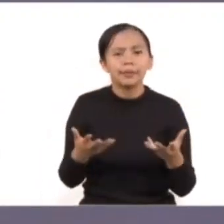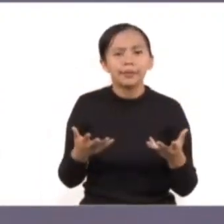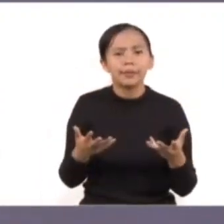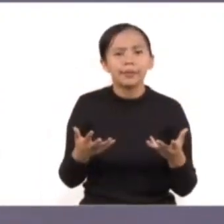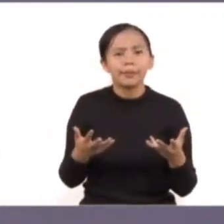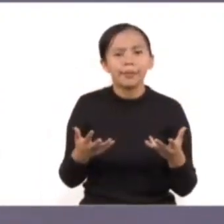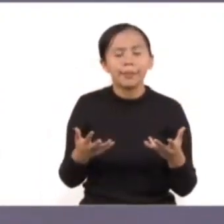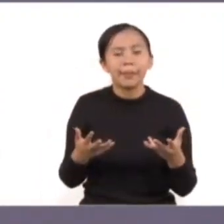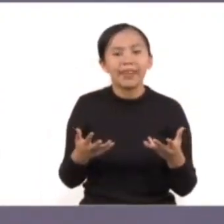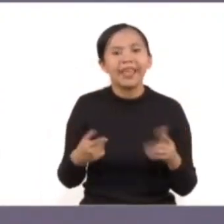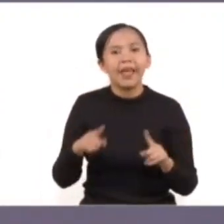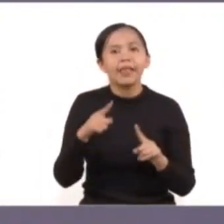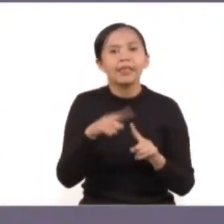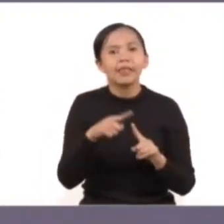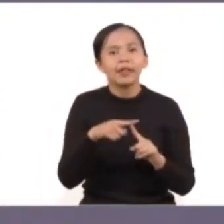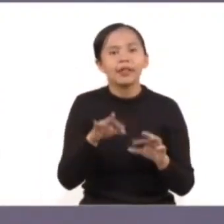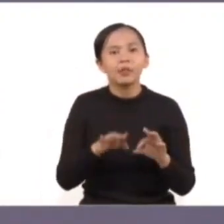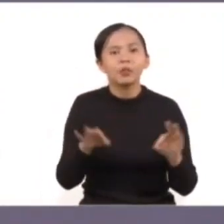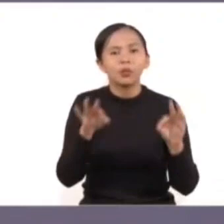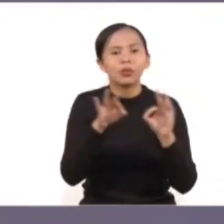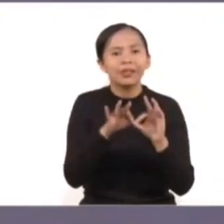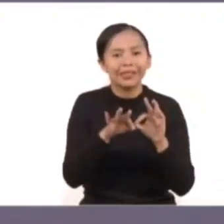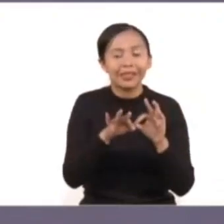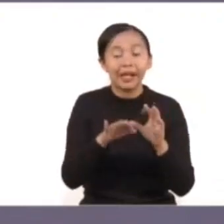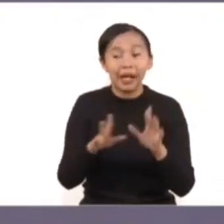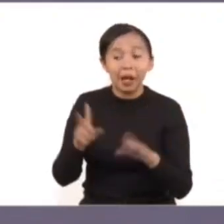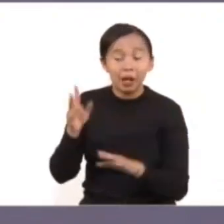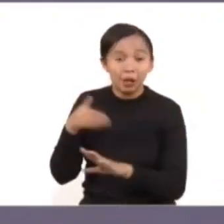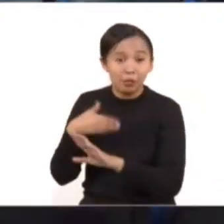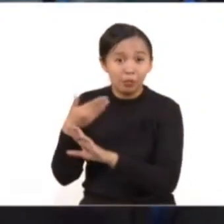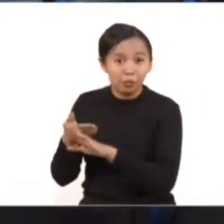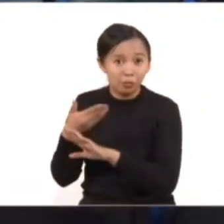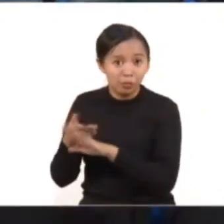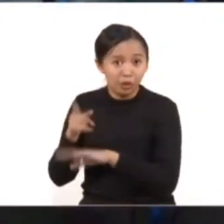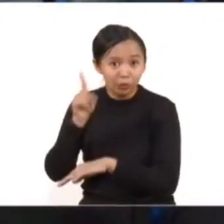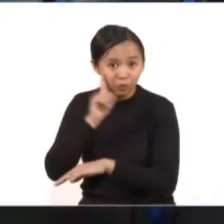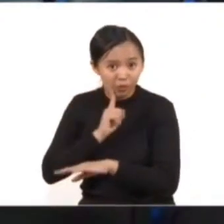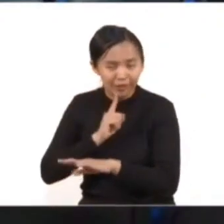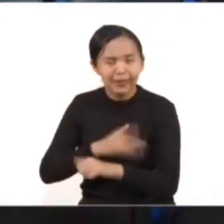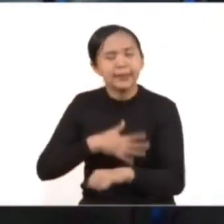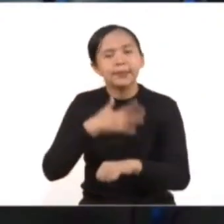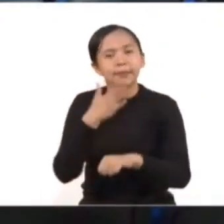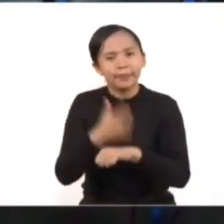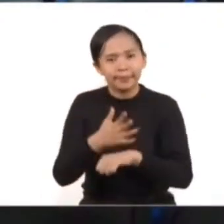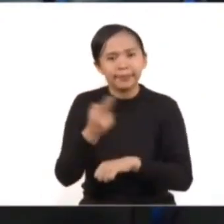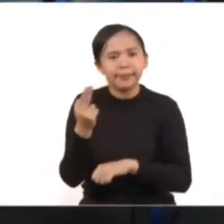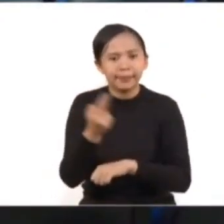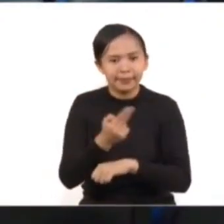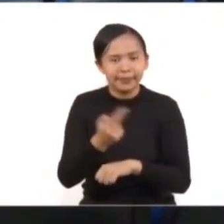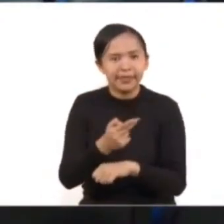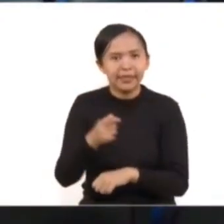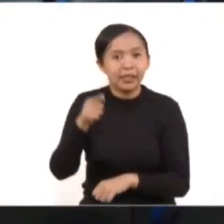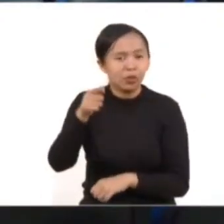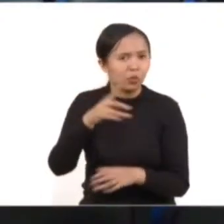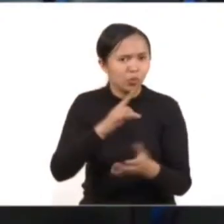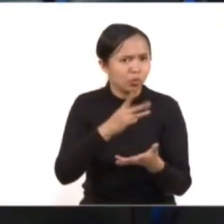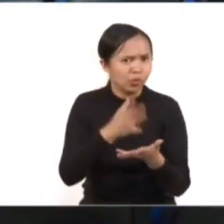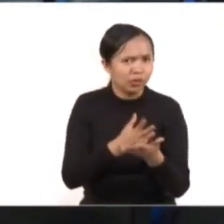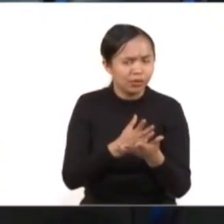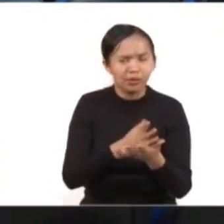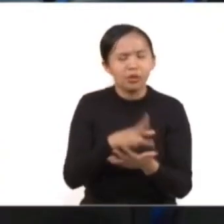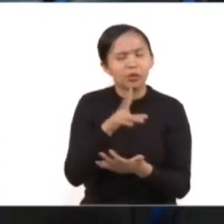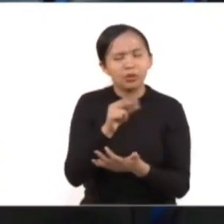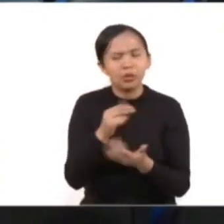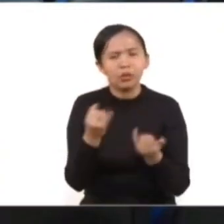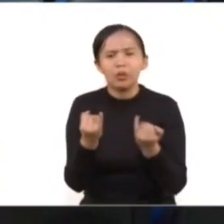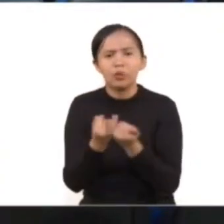tarea de erradicar la violencia en contra de las mujeres, no sólo al interior del Poder Judicial, sino para todos